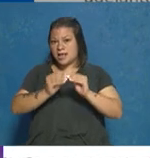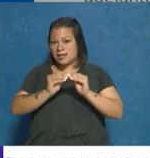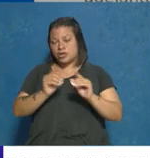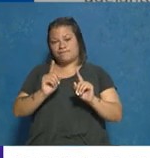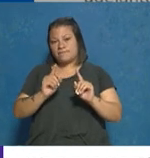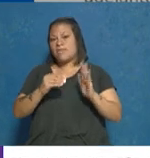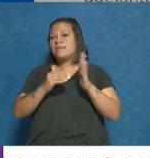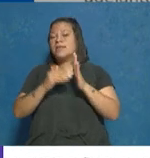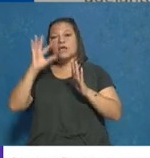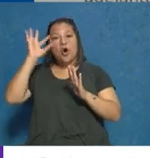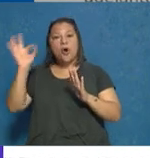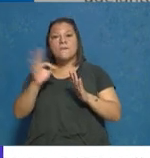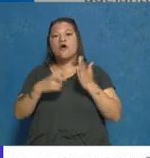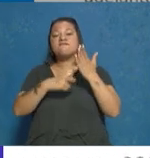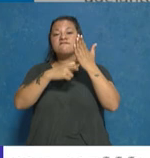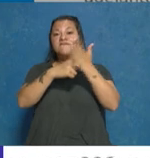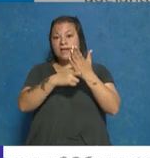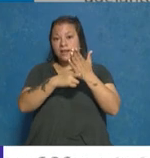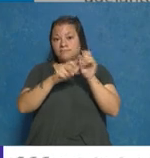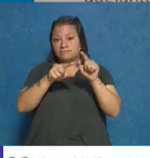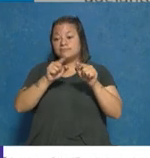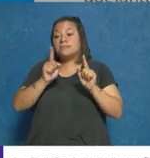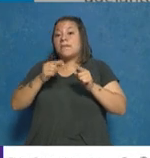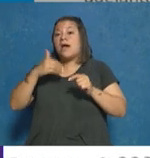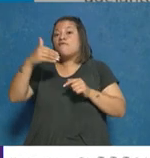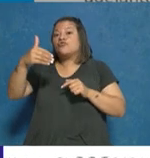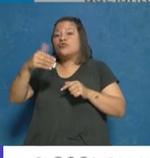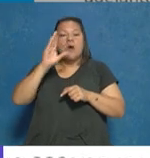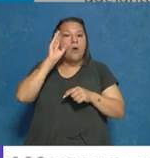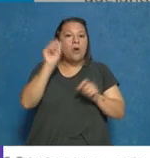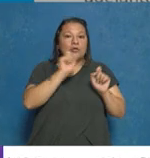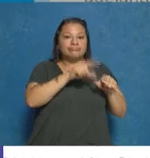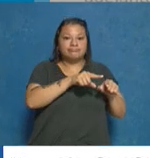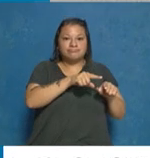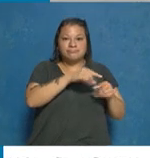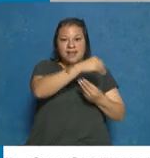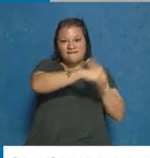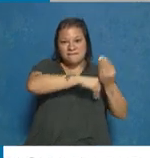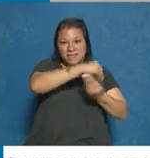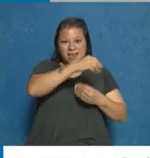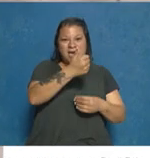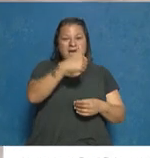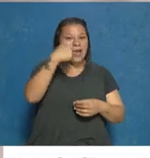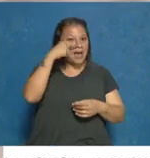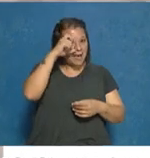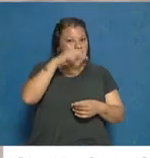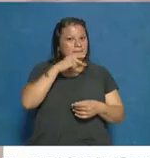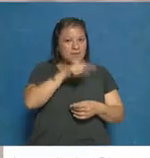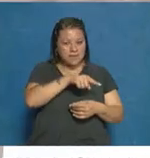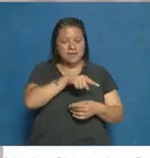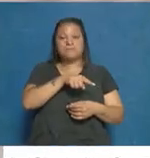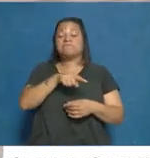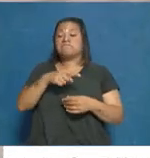el fiscal y también lo que opina a futuro la querella. Pero, en base a estos datos de la necropsia